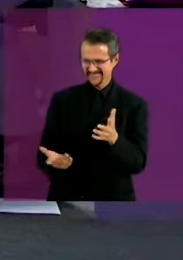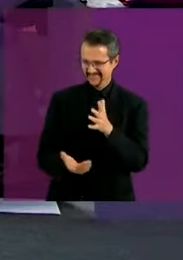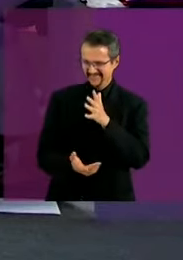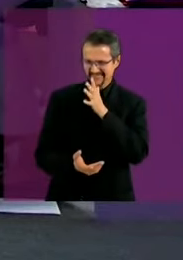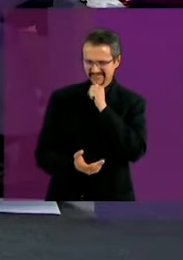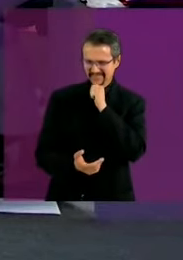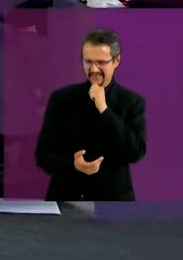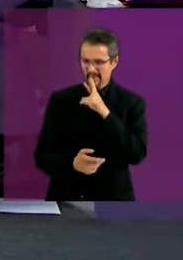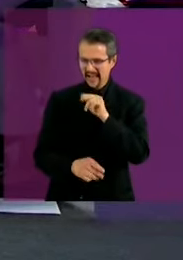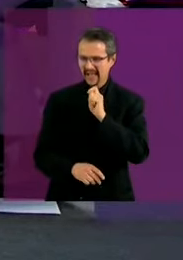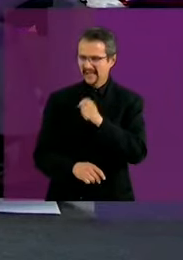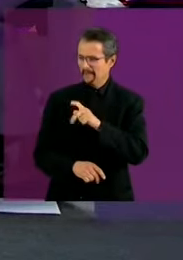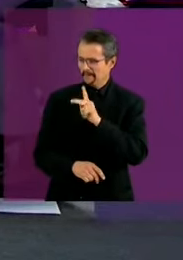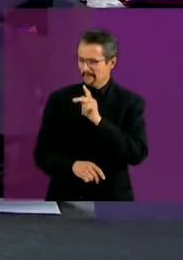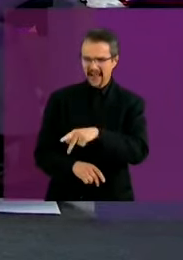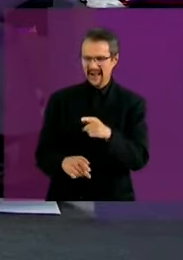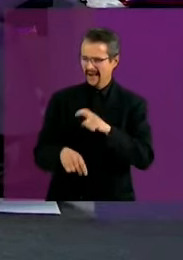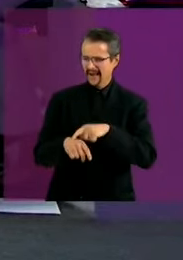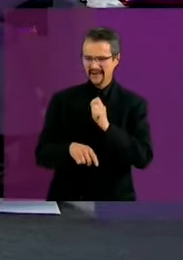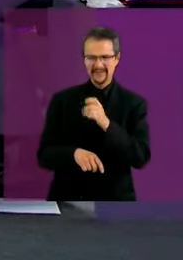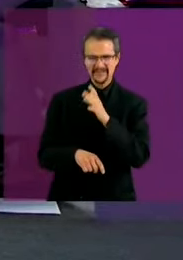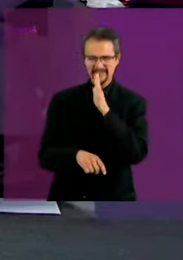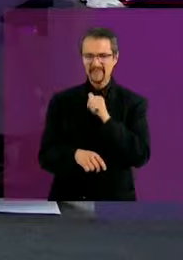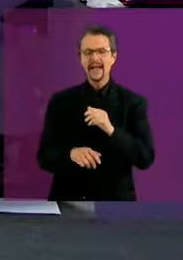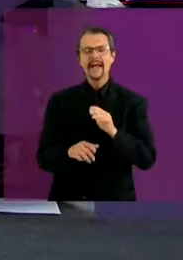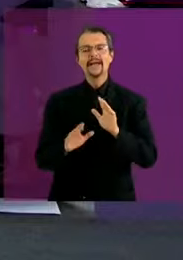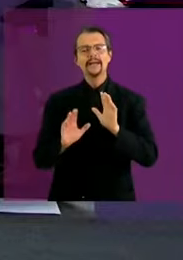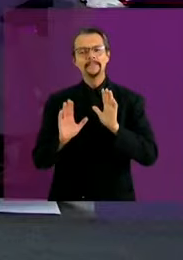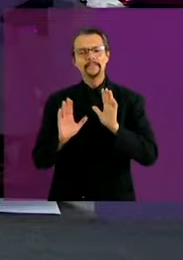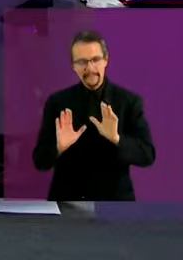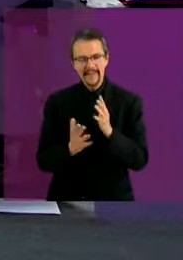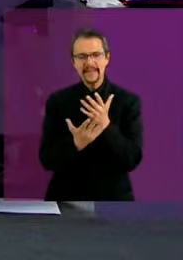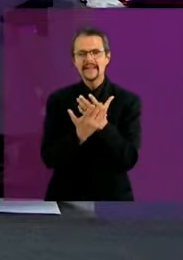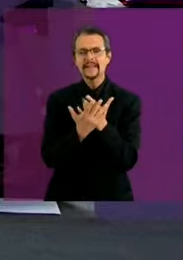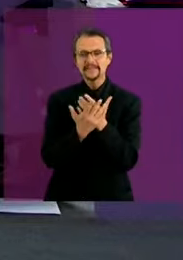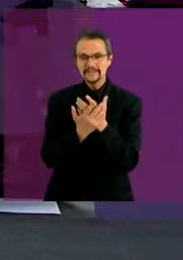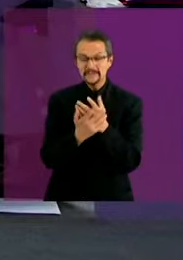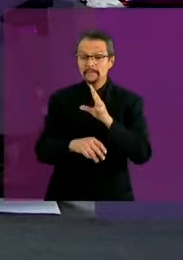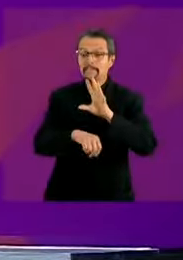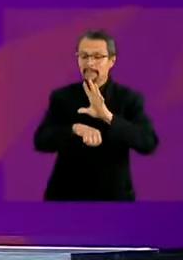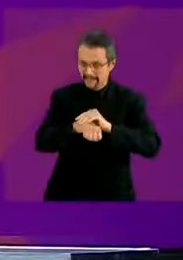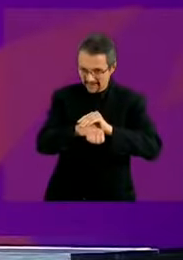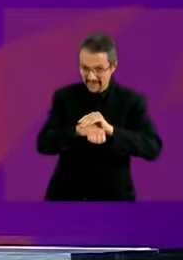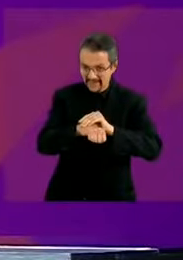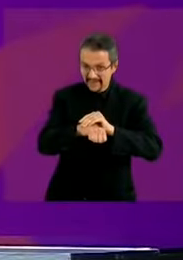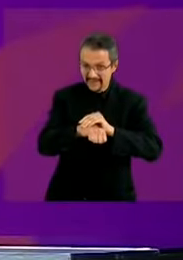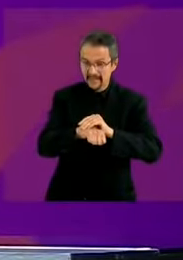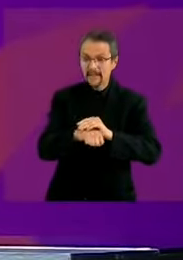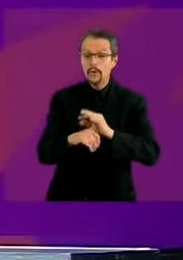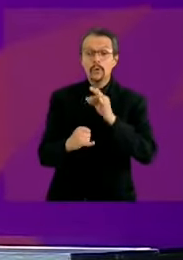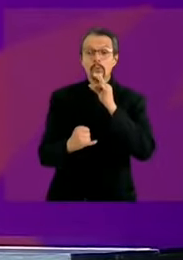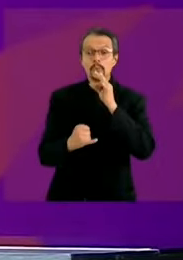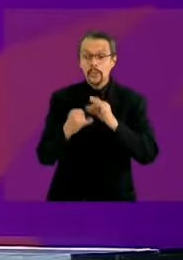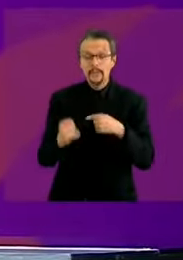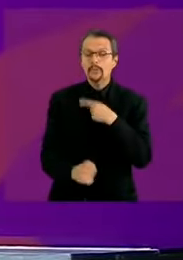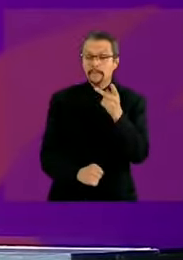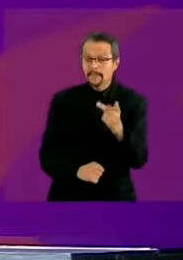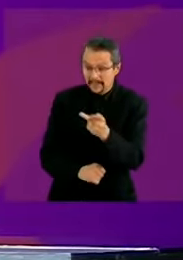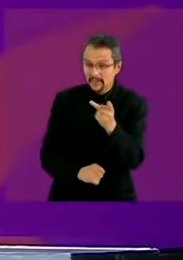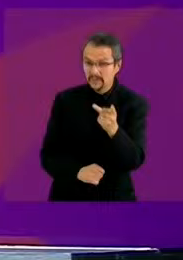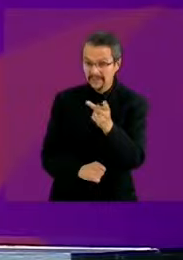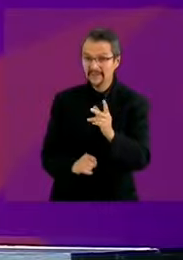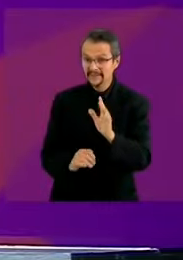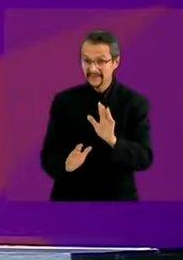de 53 segundos. lo que... Si me permiten voy a hacer esta última pregunta. ¿Qué grados de